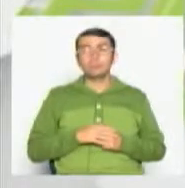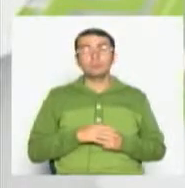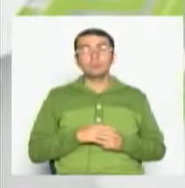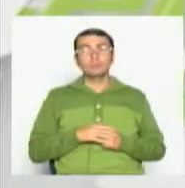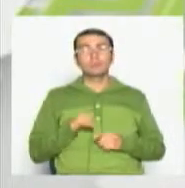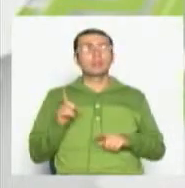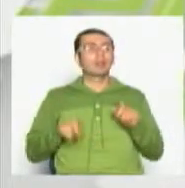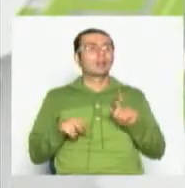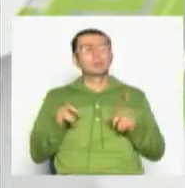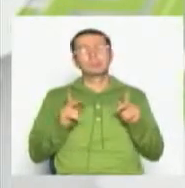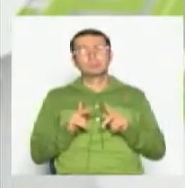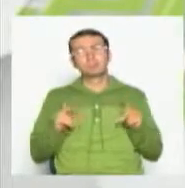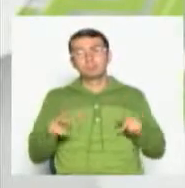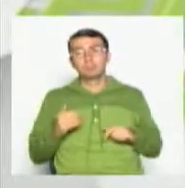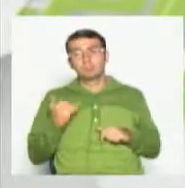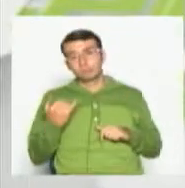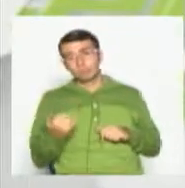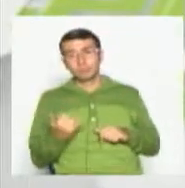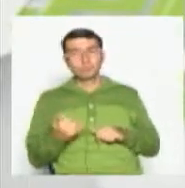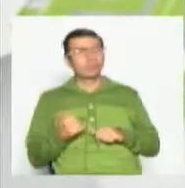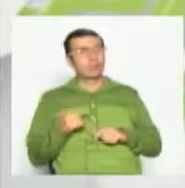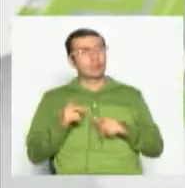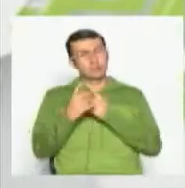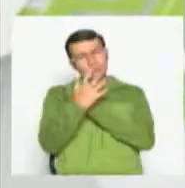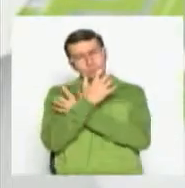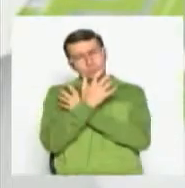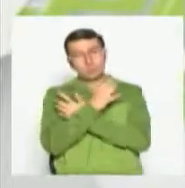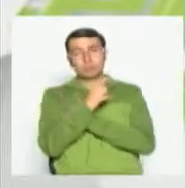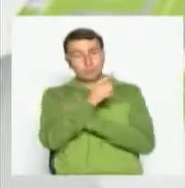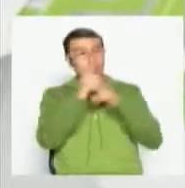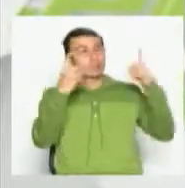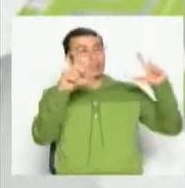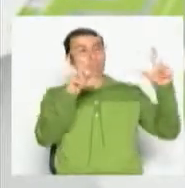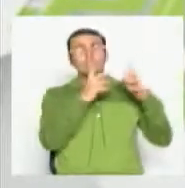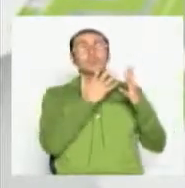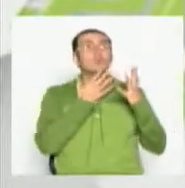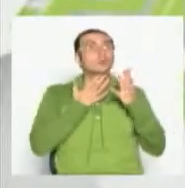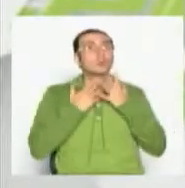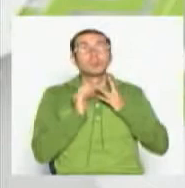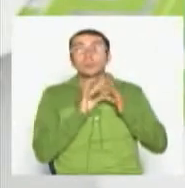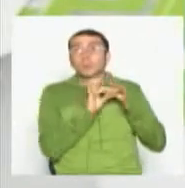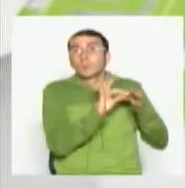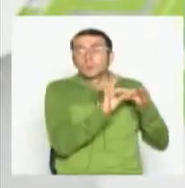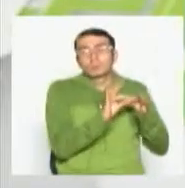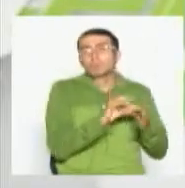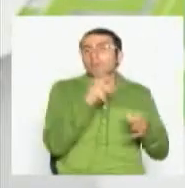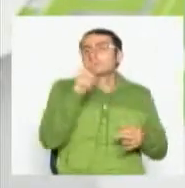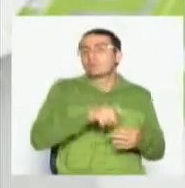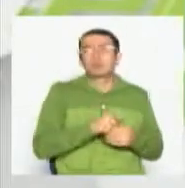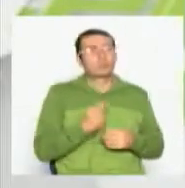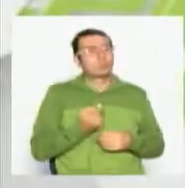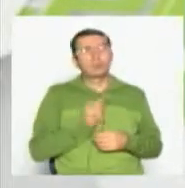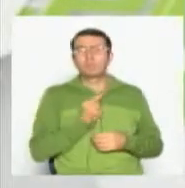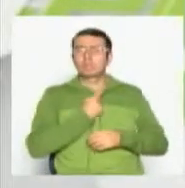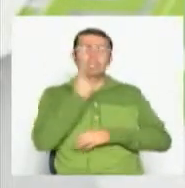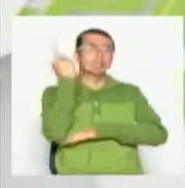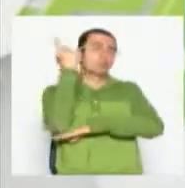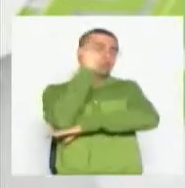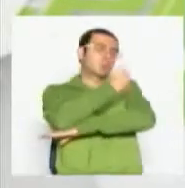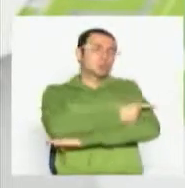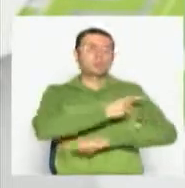tú dices, han referido desde lo científico teleadicción, he encontrado también ese referente teórico.